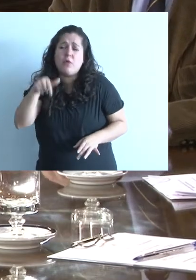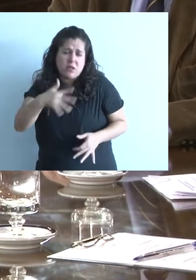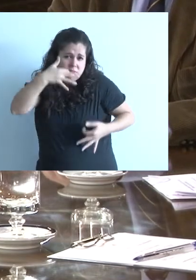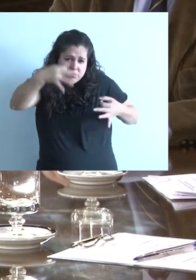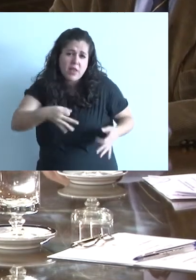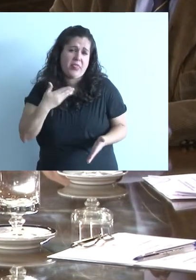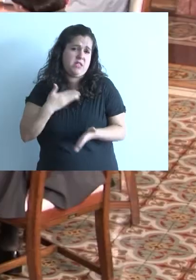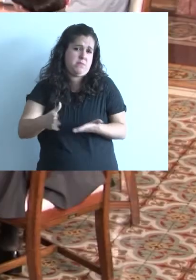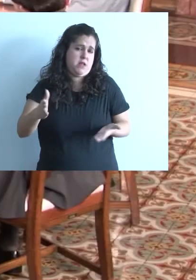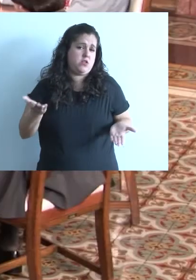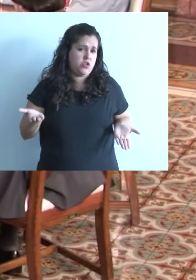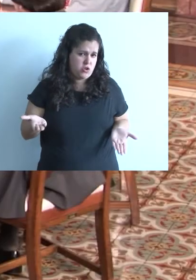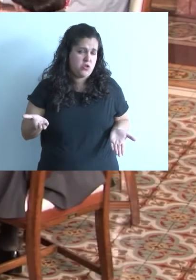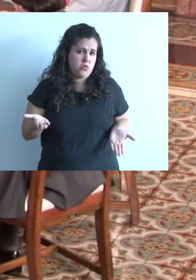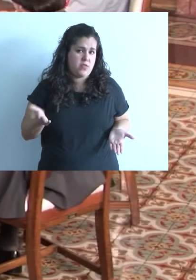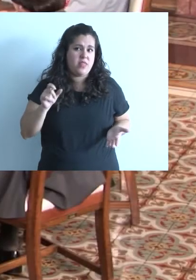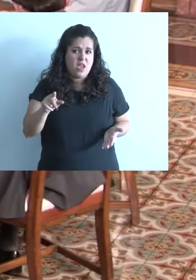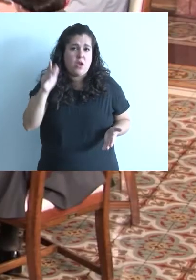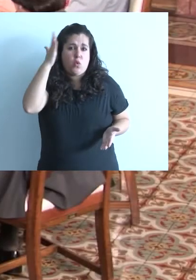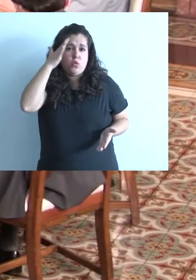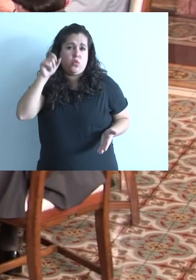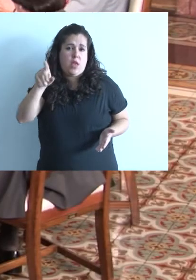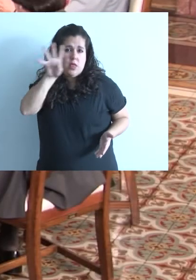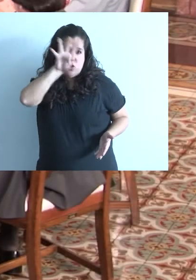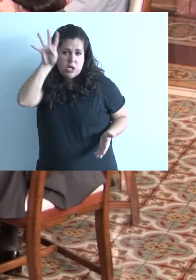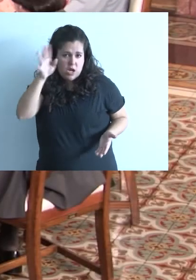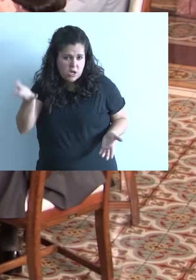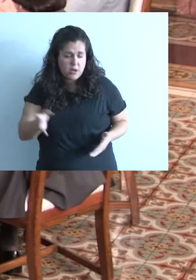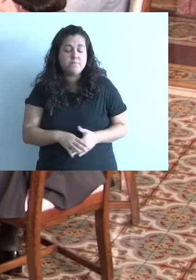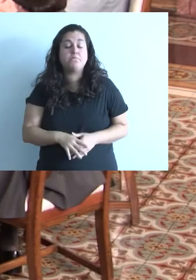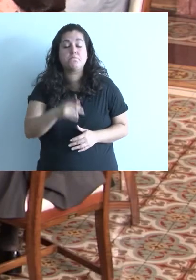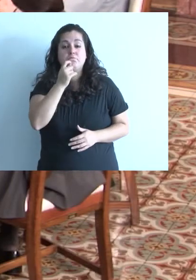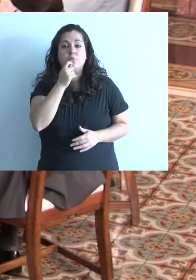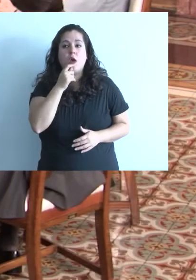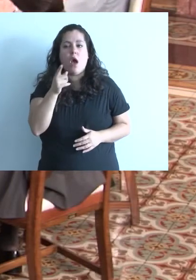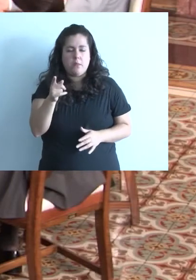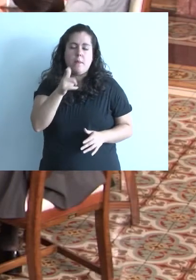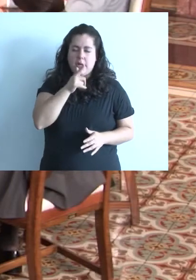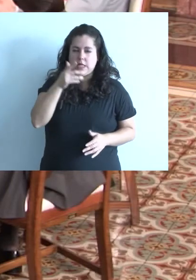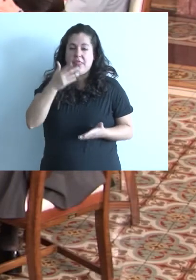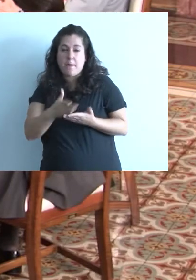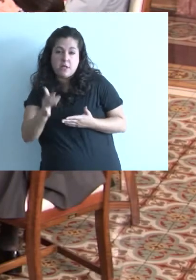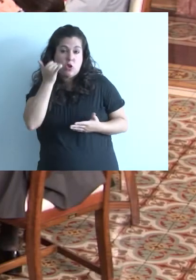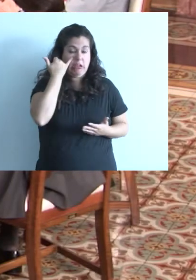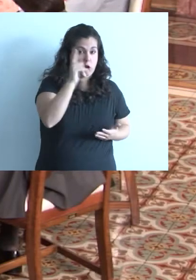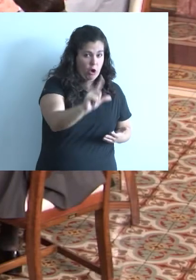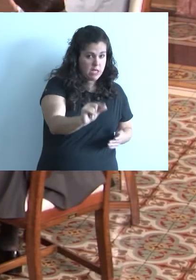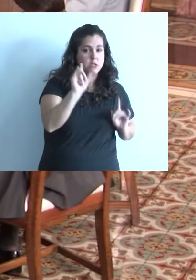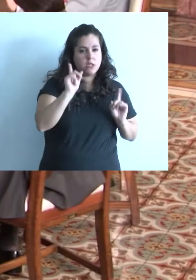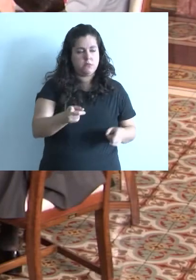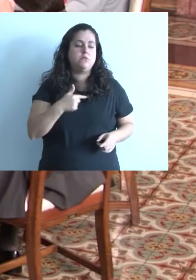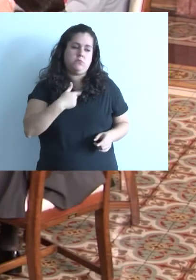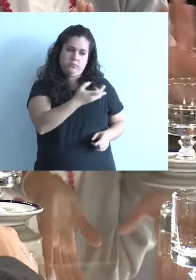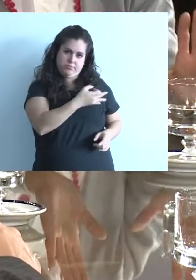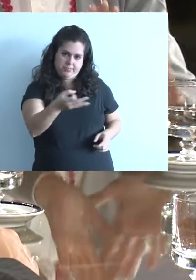desprecio muy grande acerca de las culturas originarias. Por ejemplo, o sea, que en ninguna... Desprecio e ignorancia, me parece, también. Ignorancia